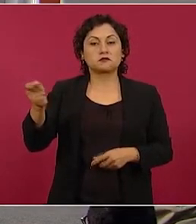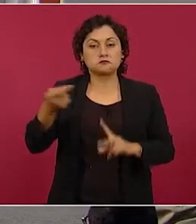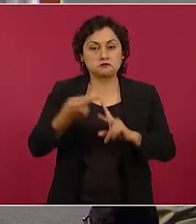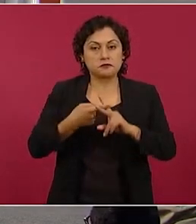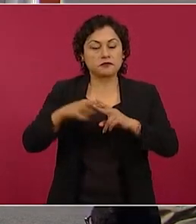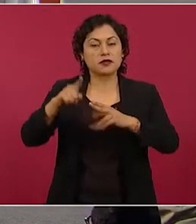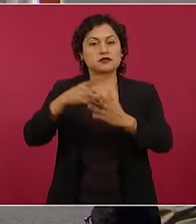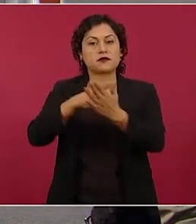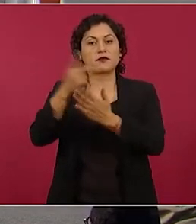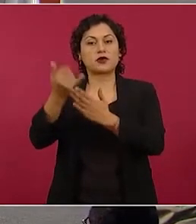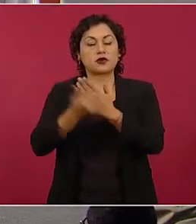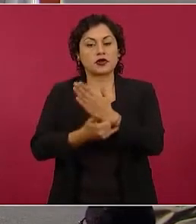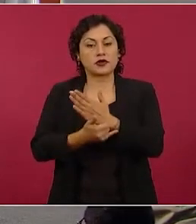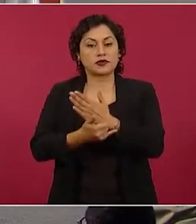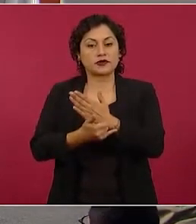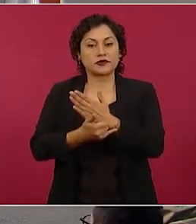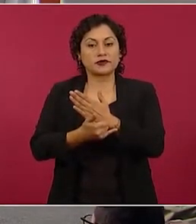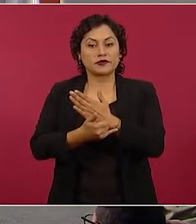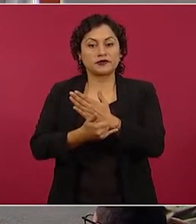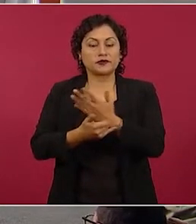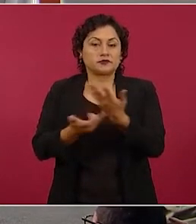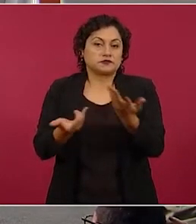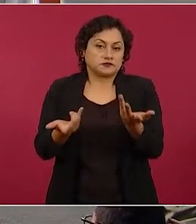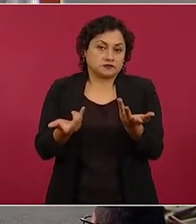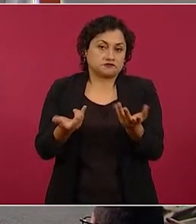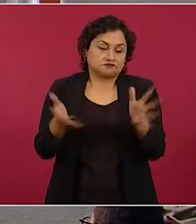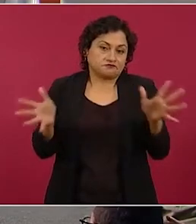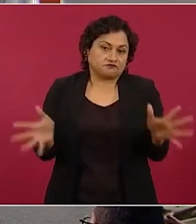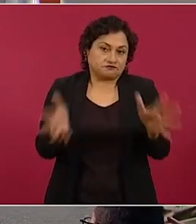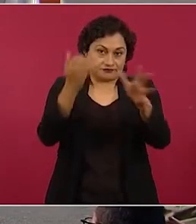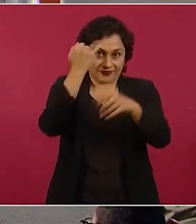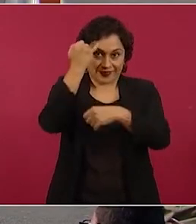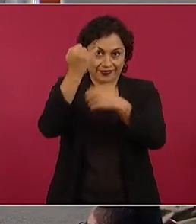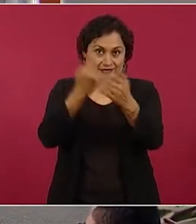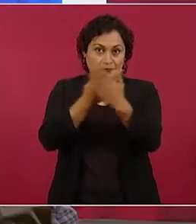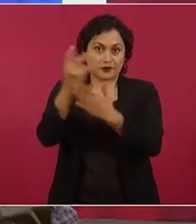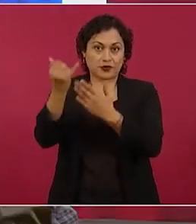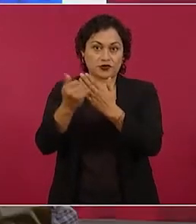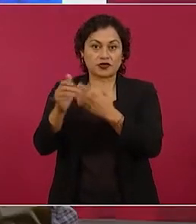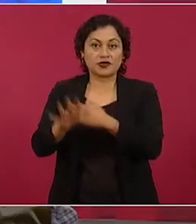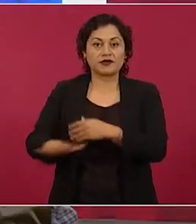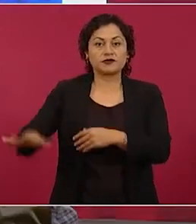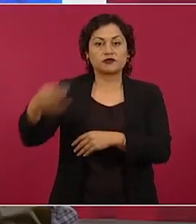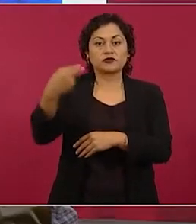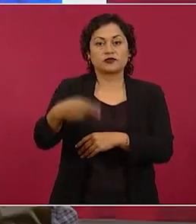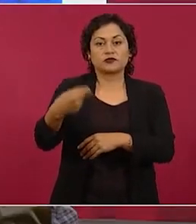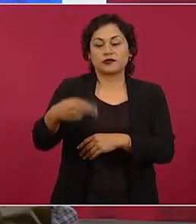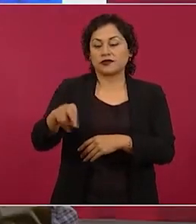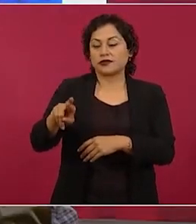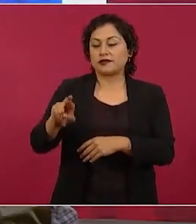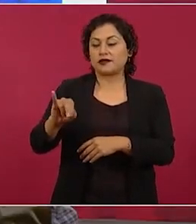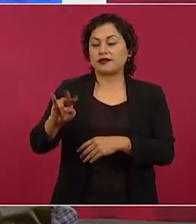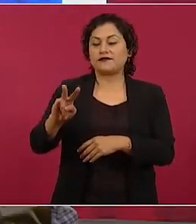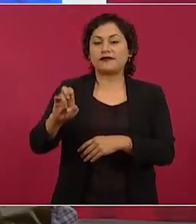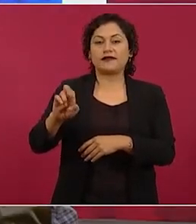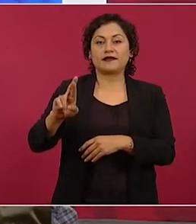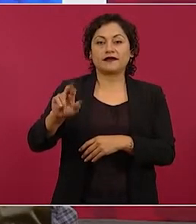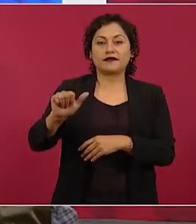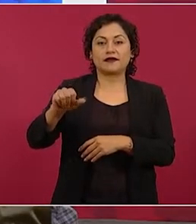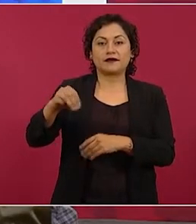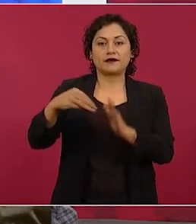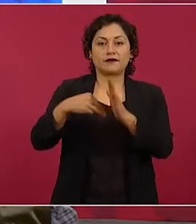o se impulsa todo el proyecto de la Riviera Maya, esto,